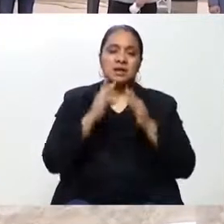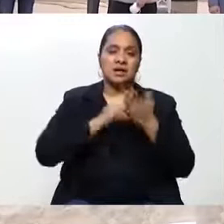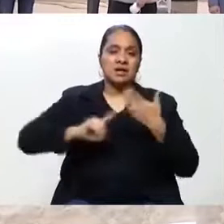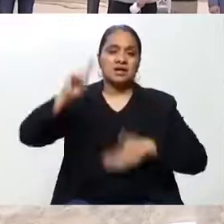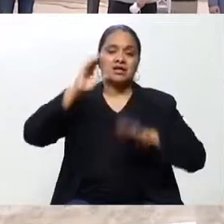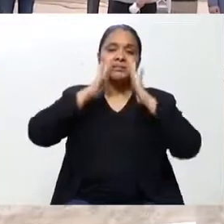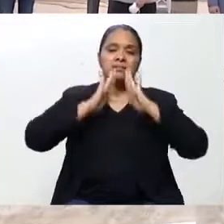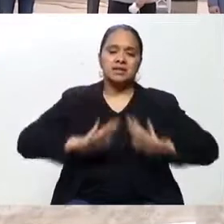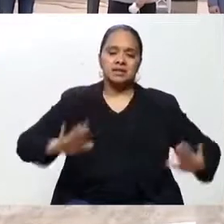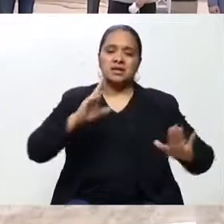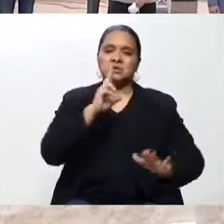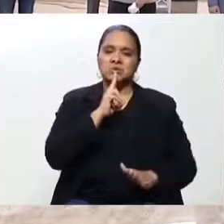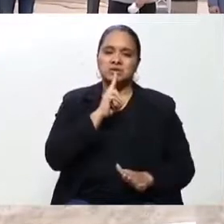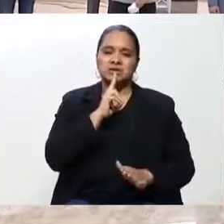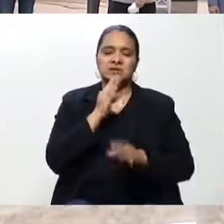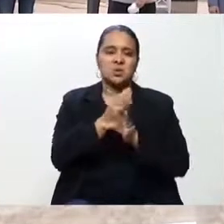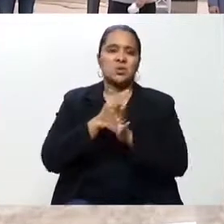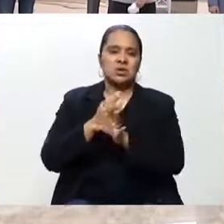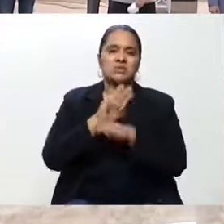bendiga a Honduras. Cuidémonos todos. Gracias.